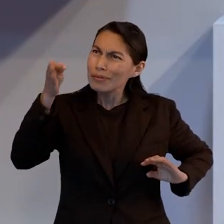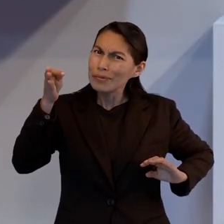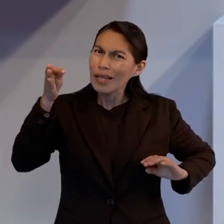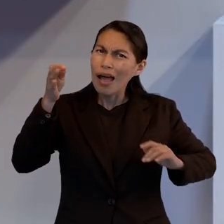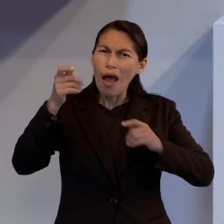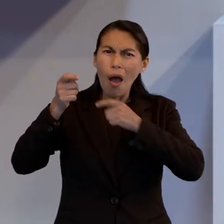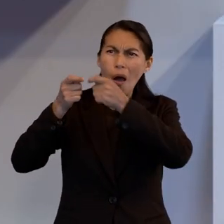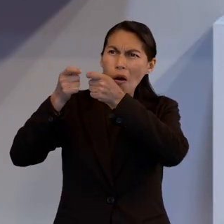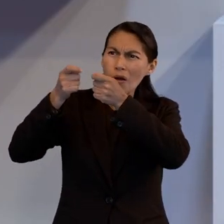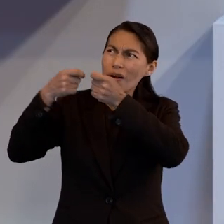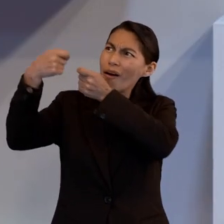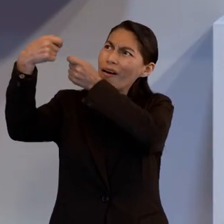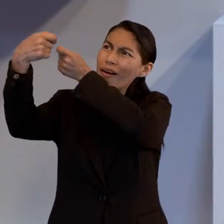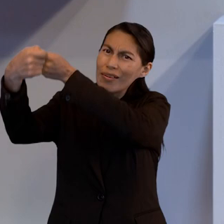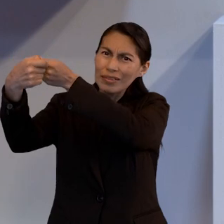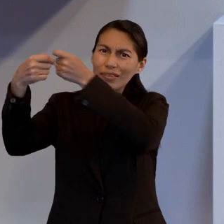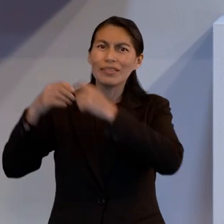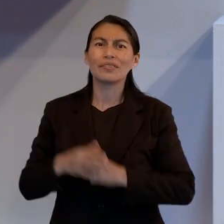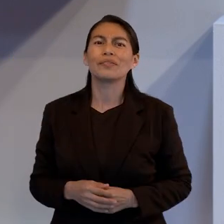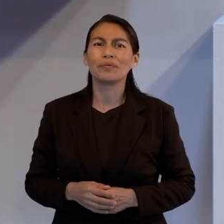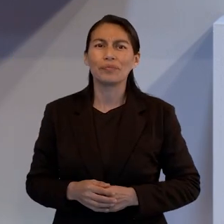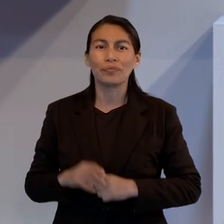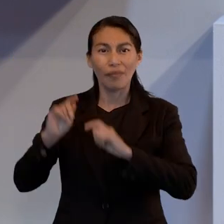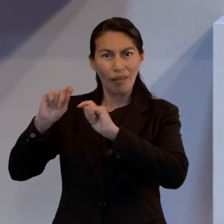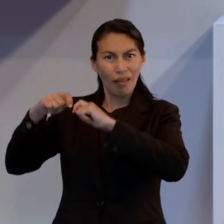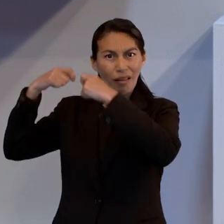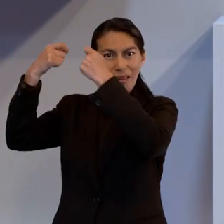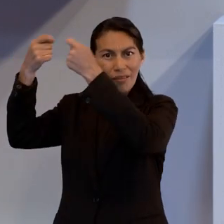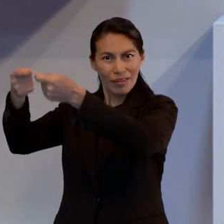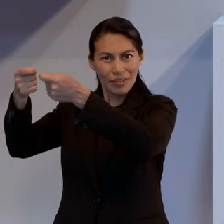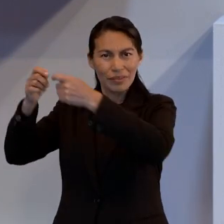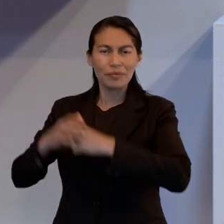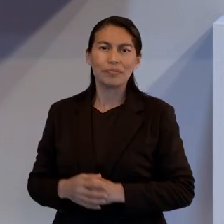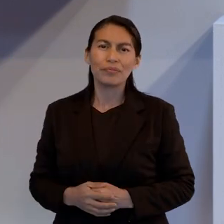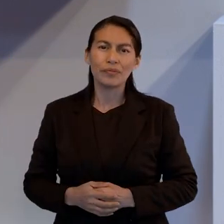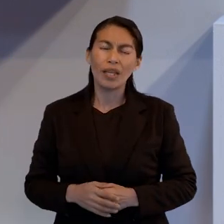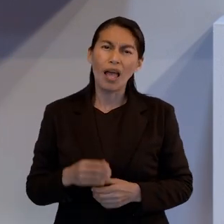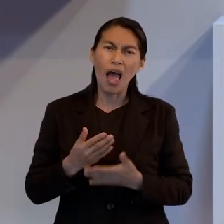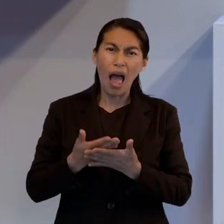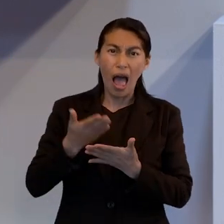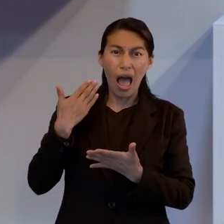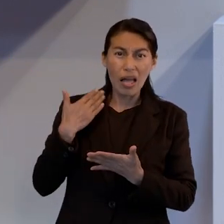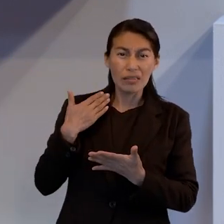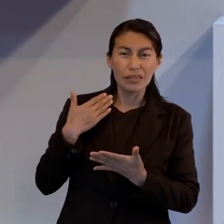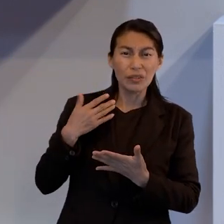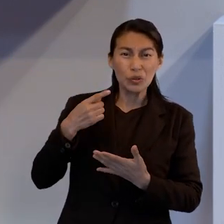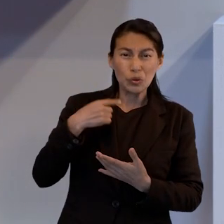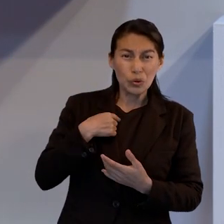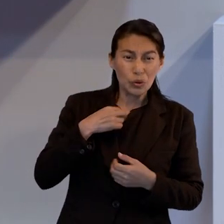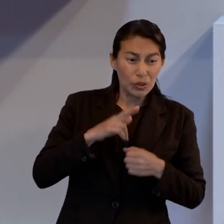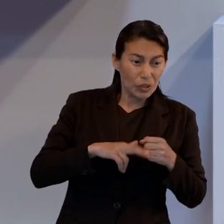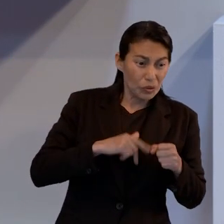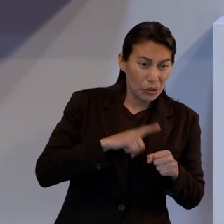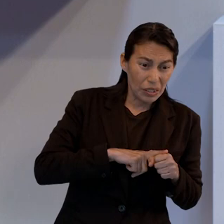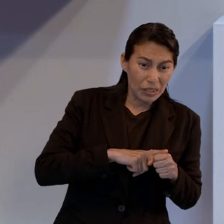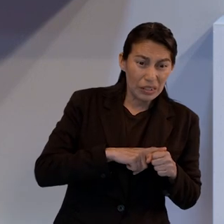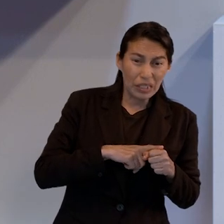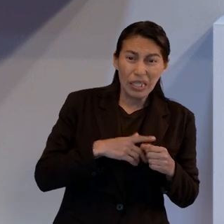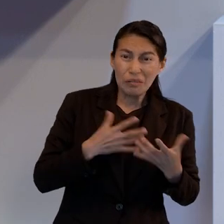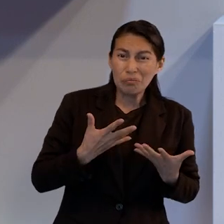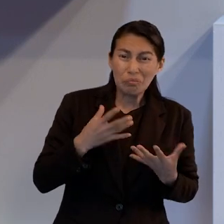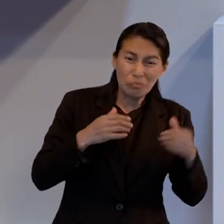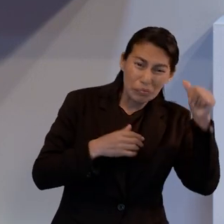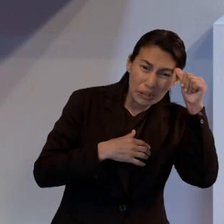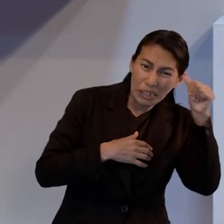Nuestra vieja naturaleza que fue crucificada con Cristo Jesús y también ya no vivo yo,